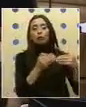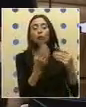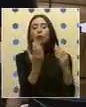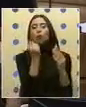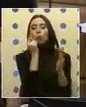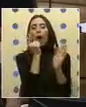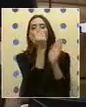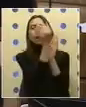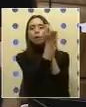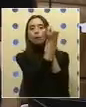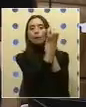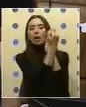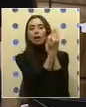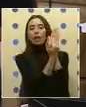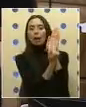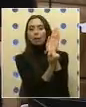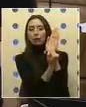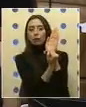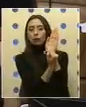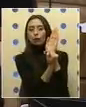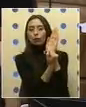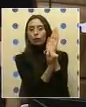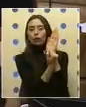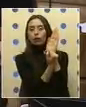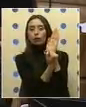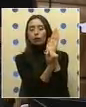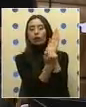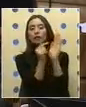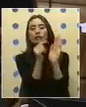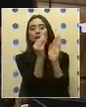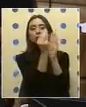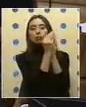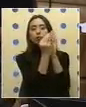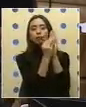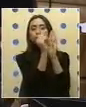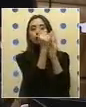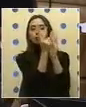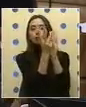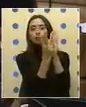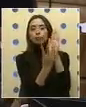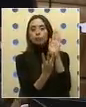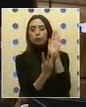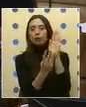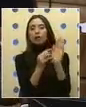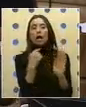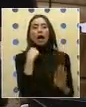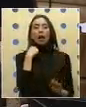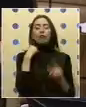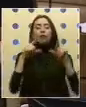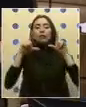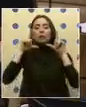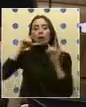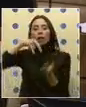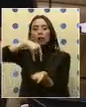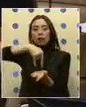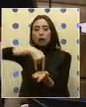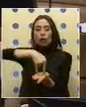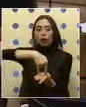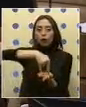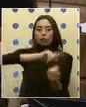respecto de los cuales se consideran este ranking, afecta, creo, la imagen del Congreso y distorsiona